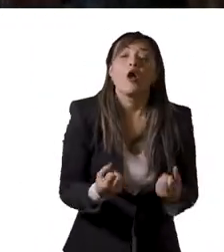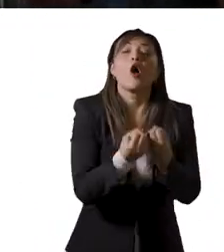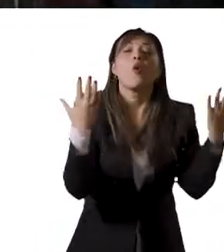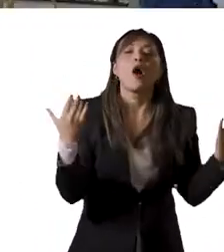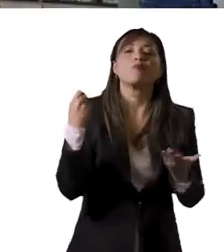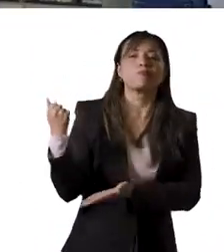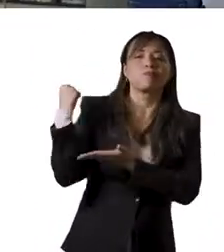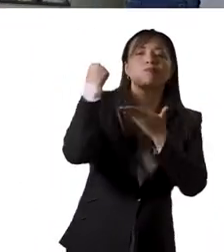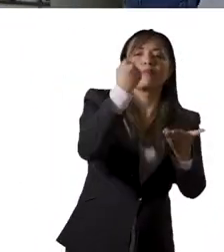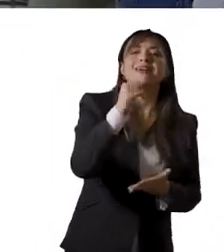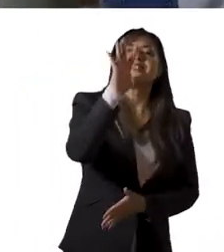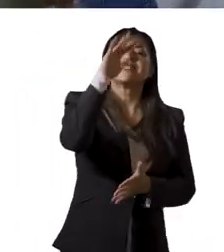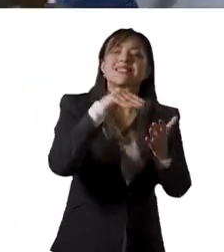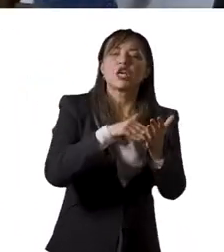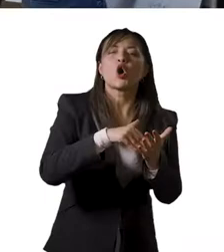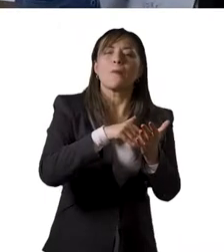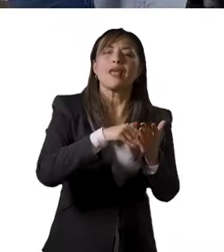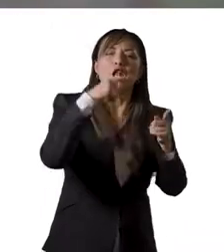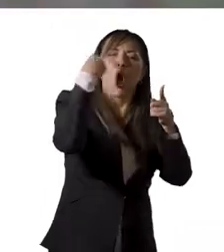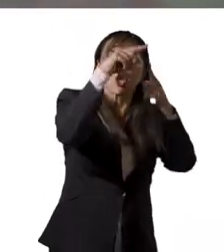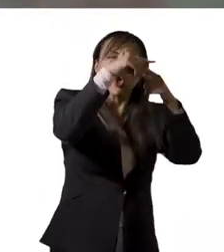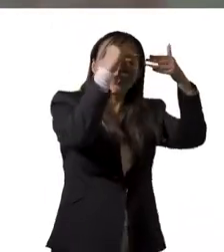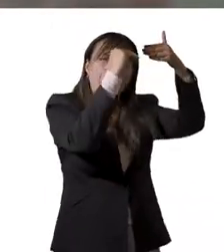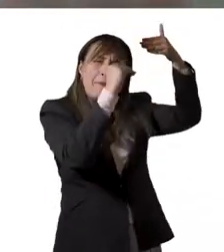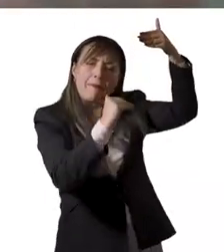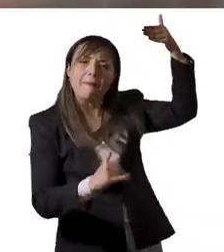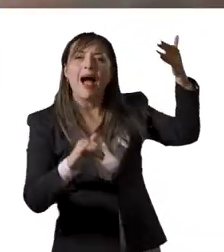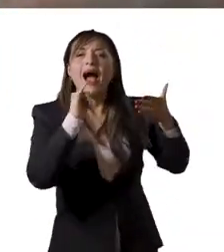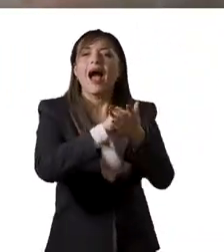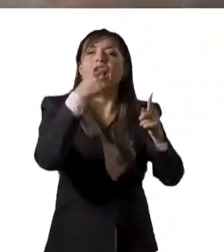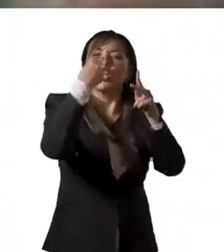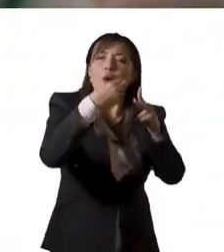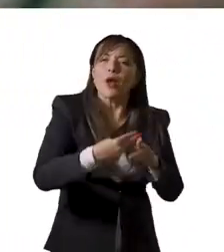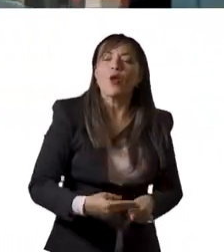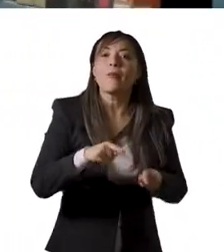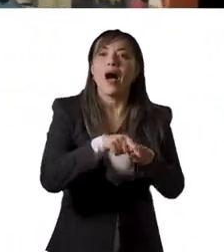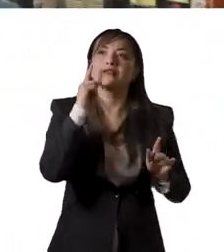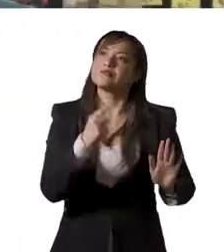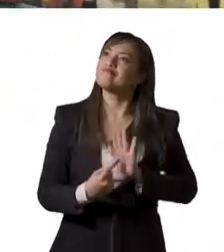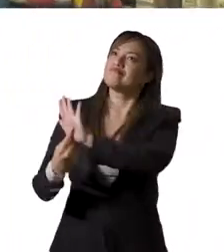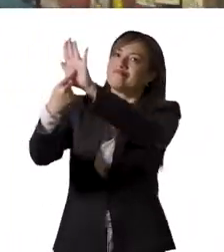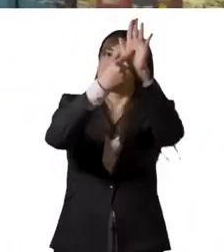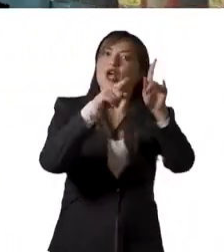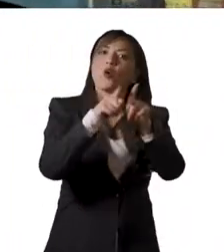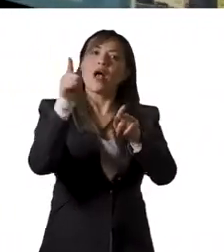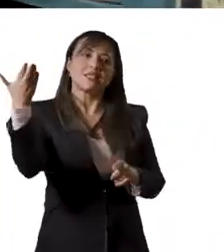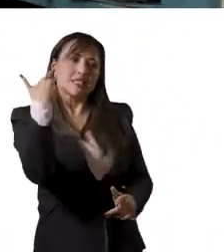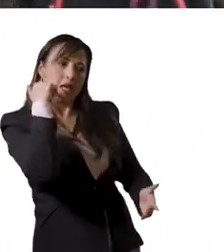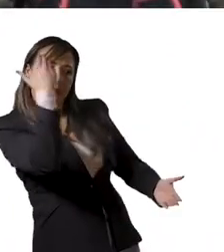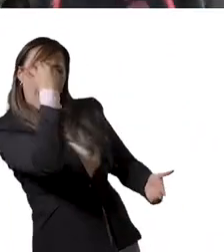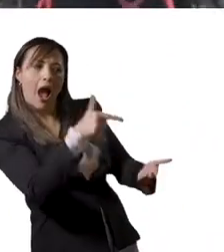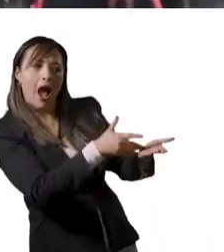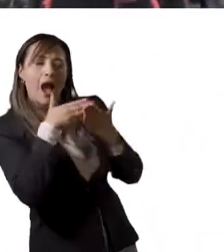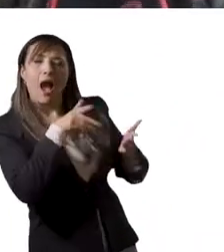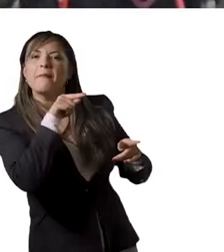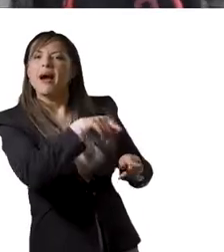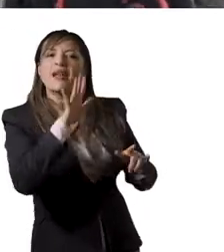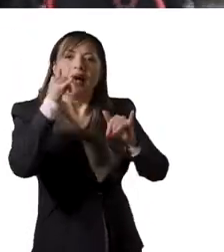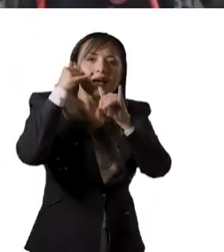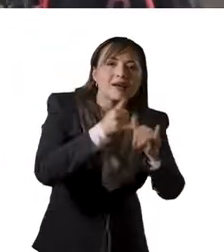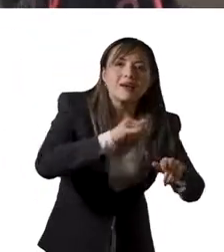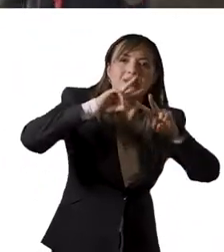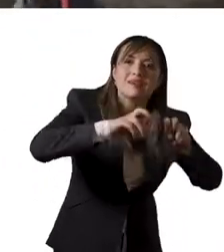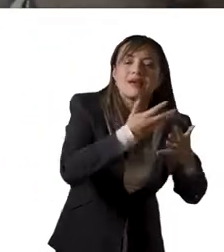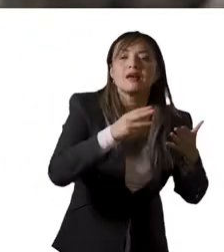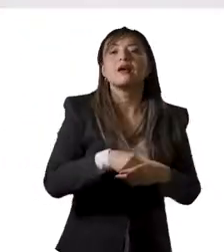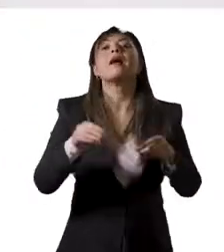Hoy, cuenta con un fondo de cerca de 5.000 títulos que la han convertido en un referente para la divulgación científica en el país.